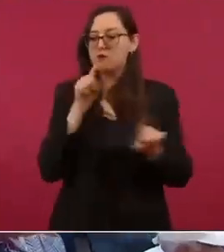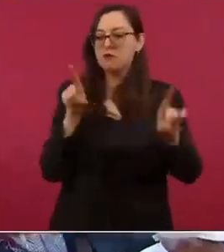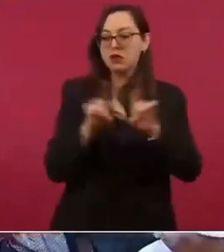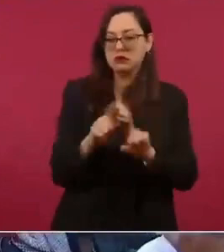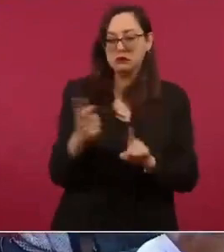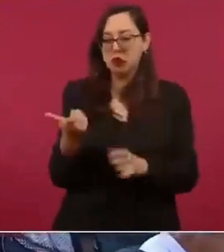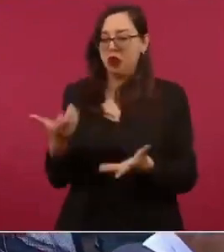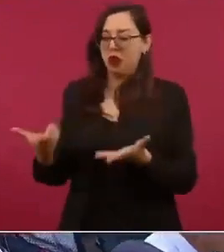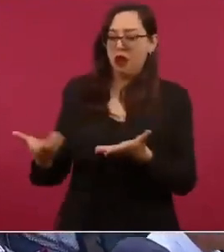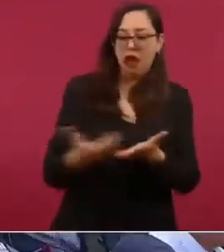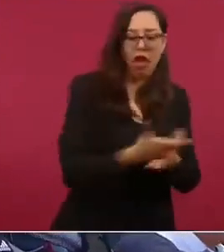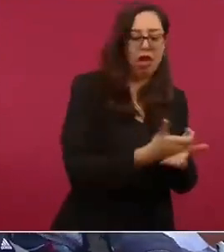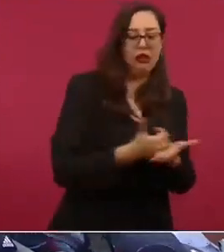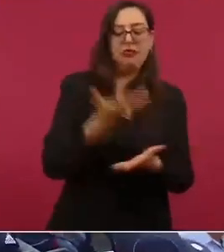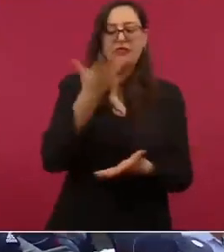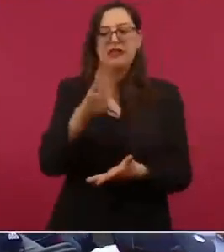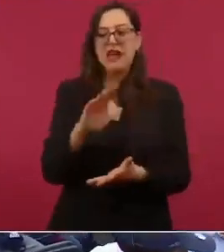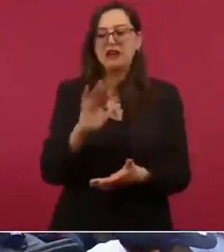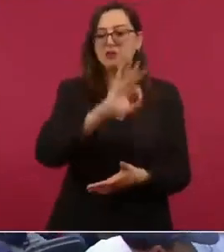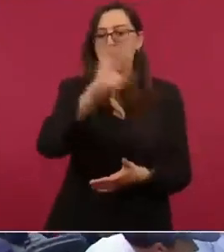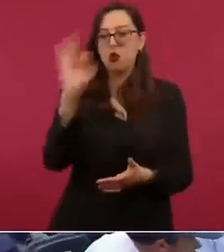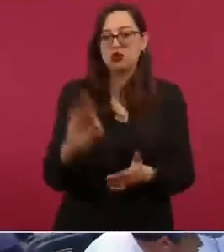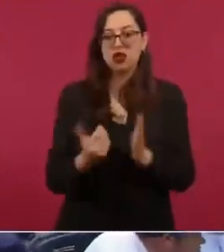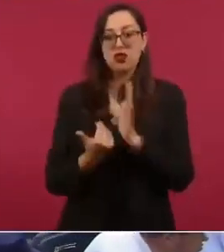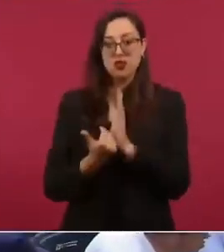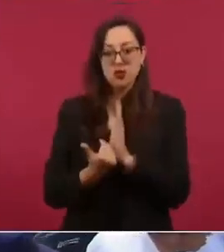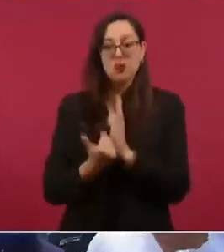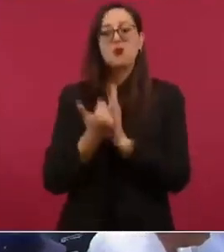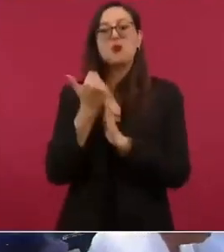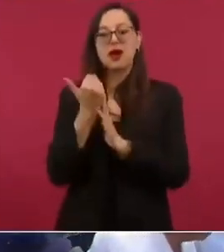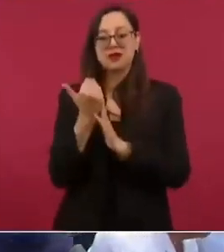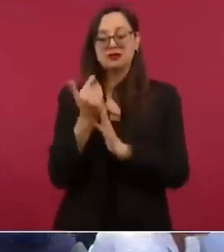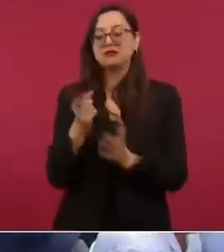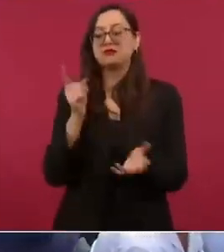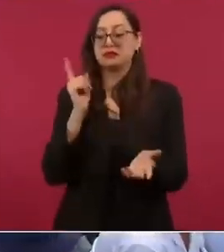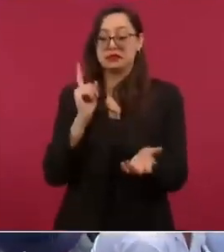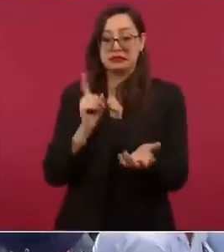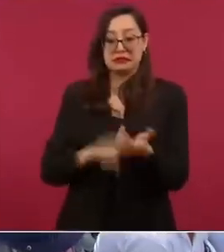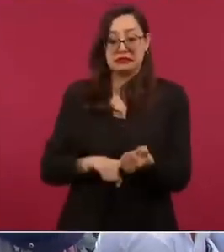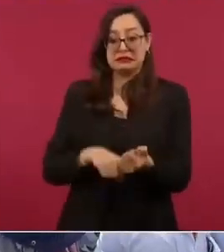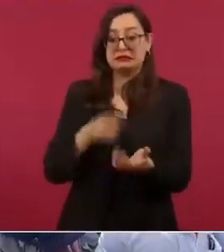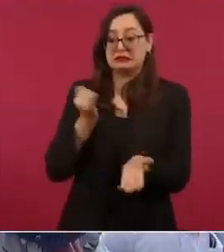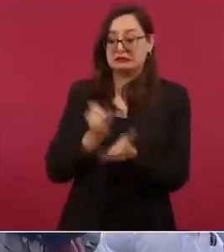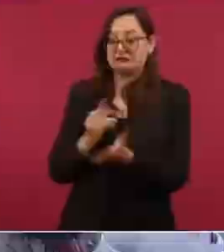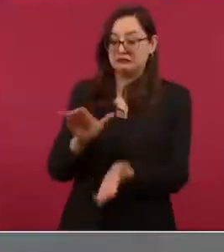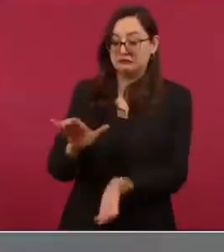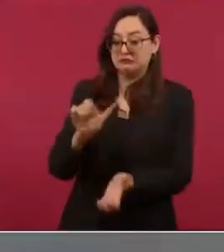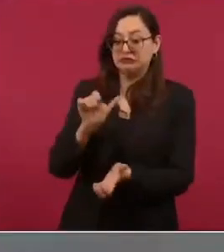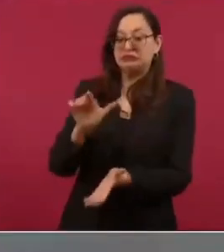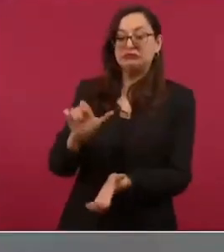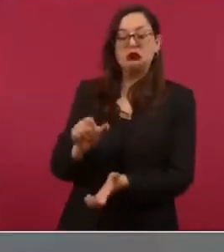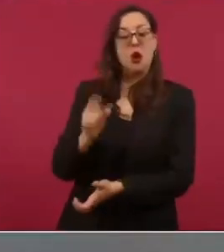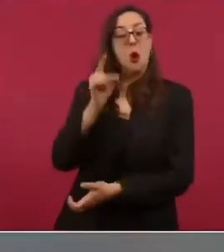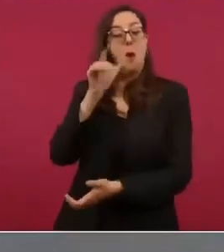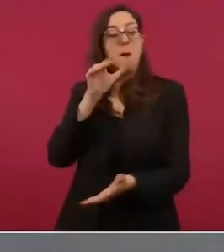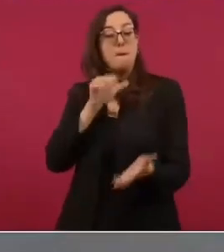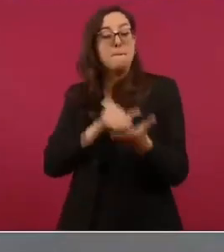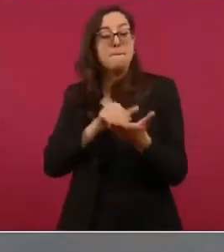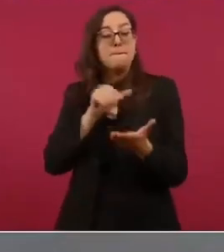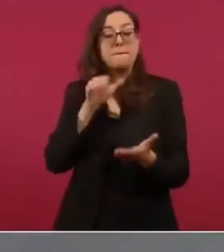ya estamos recaudando en las aduanas más de un billón de pesos